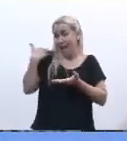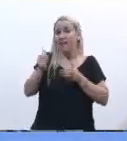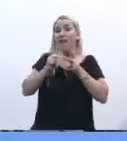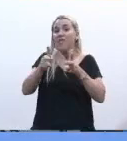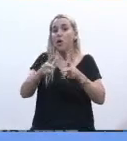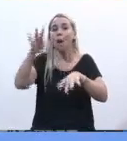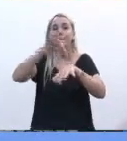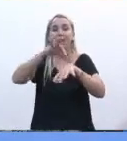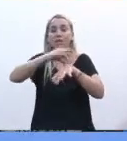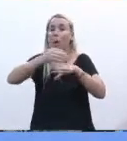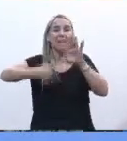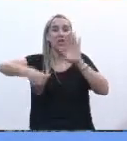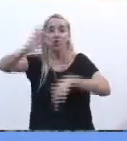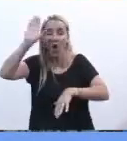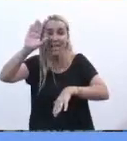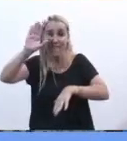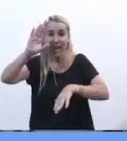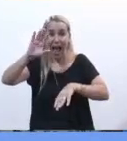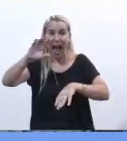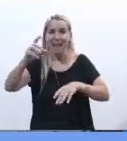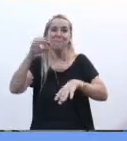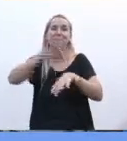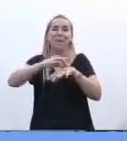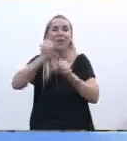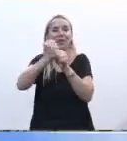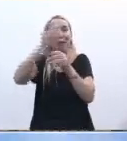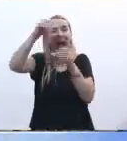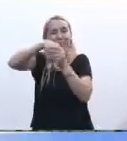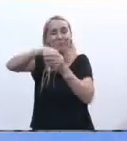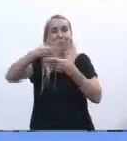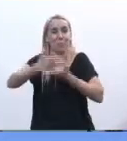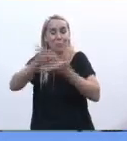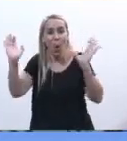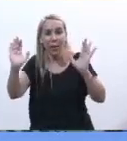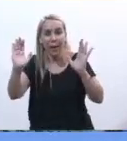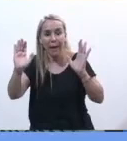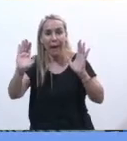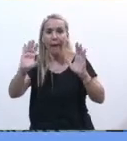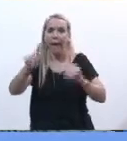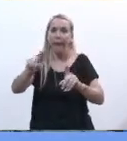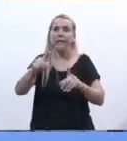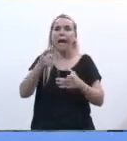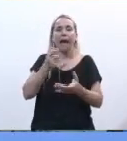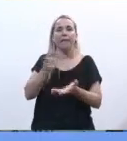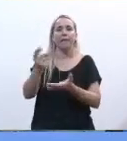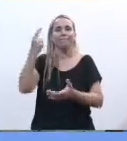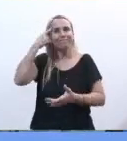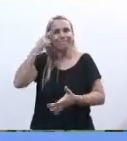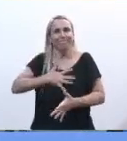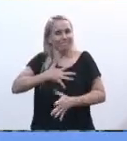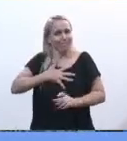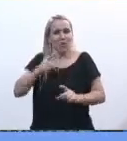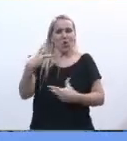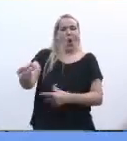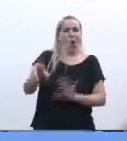mayoría de los médicos de la salud pública de su provincia no le gustaba y presentaba la presión de conciencia y eso